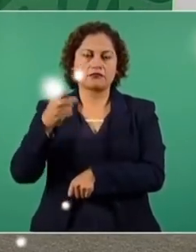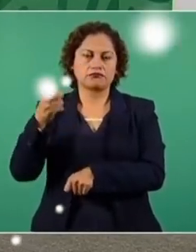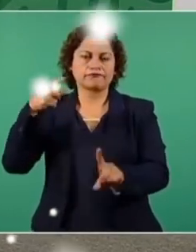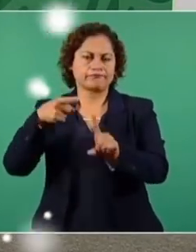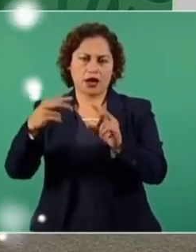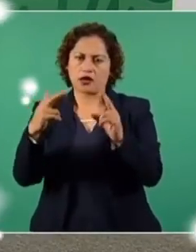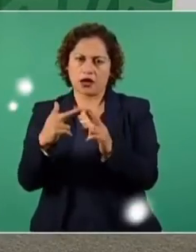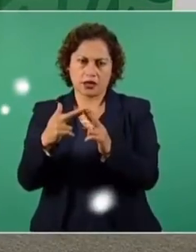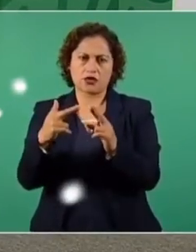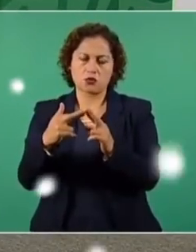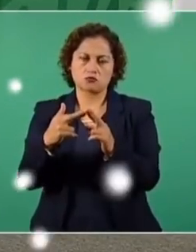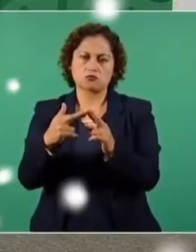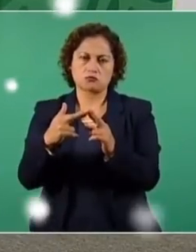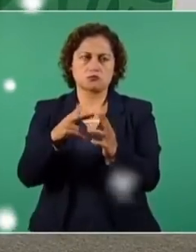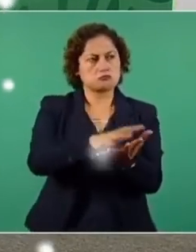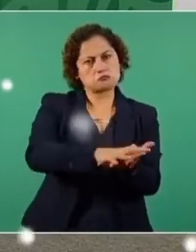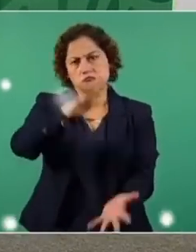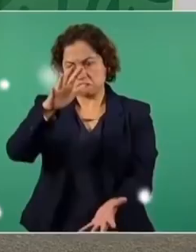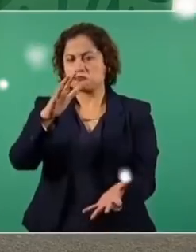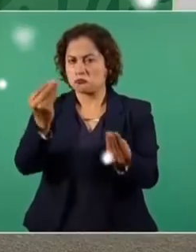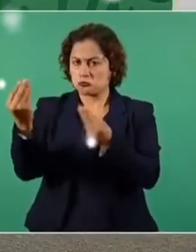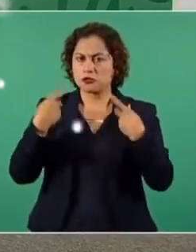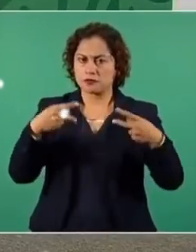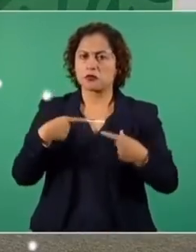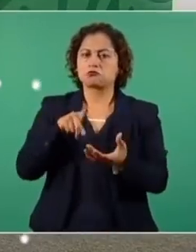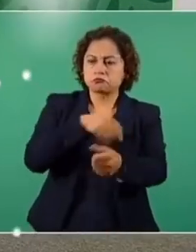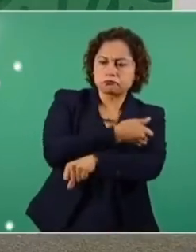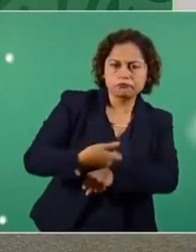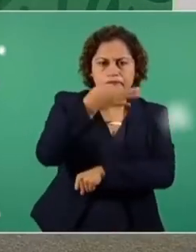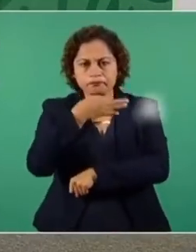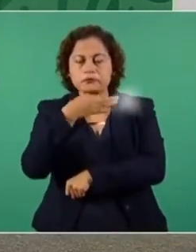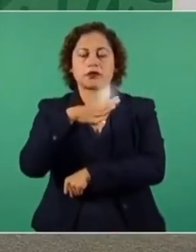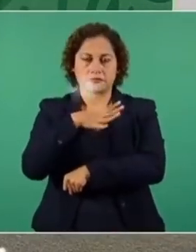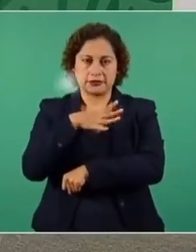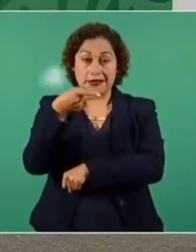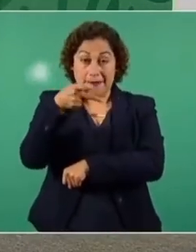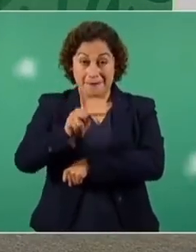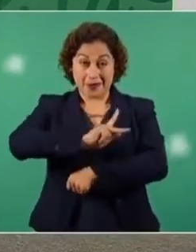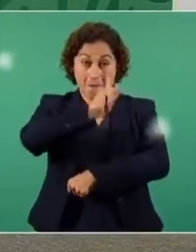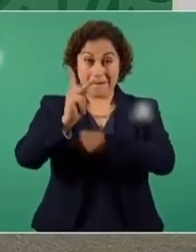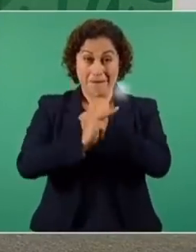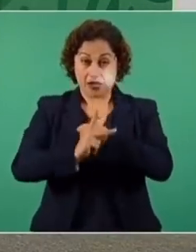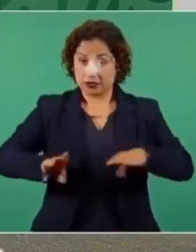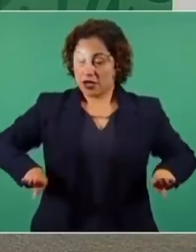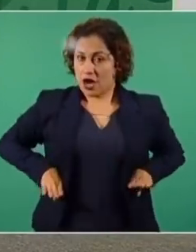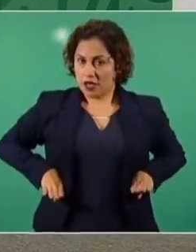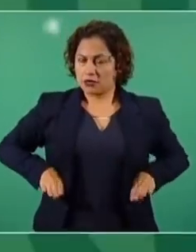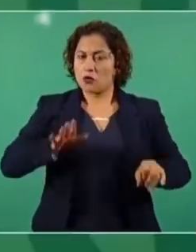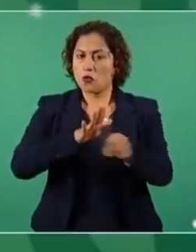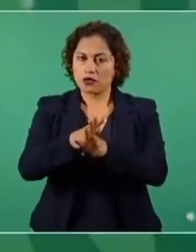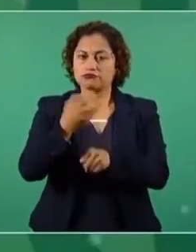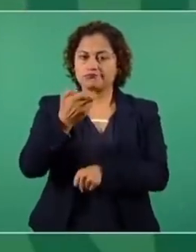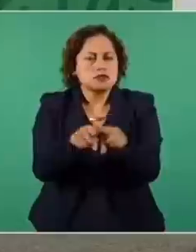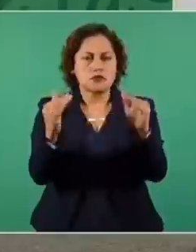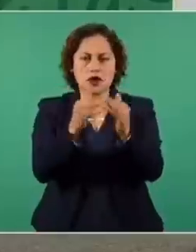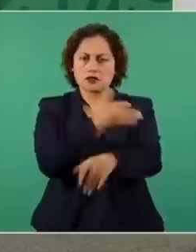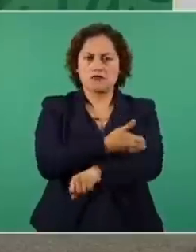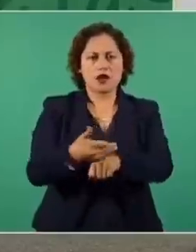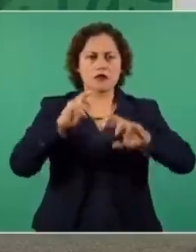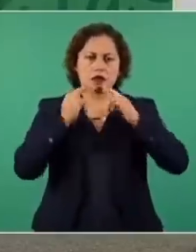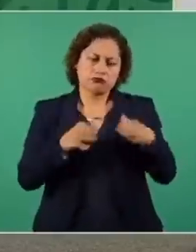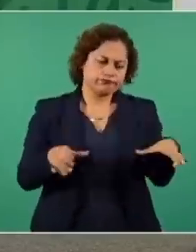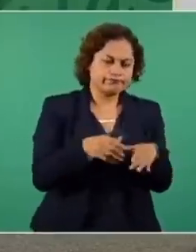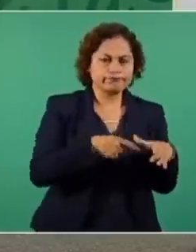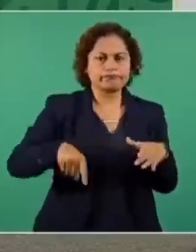que más se celebra en familia, pero en cívico es la noche del 15 y